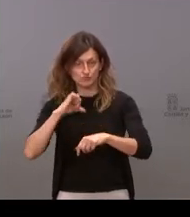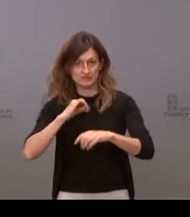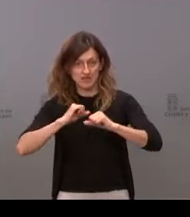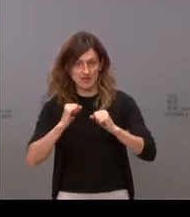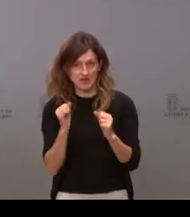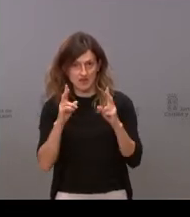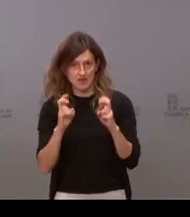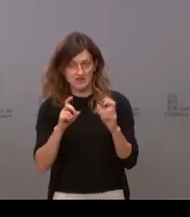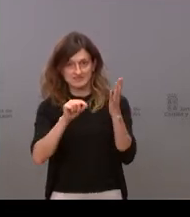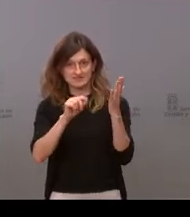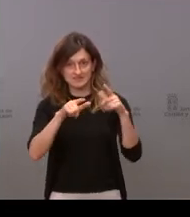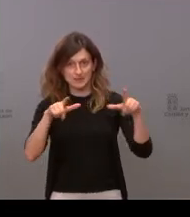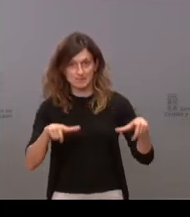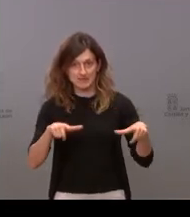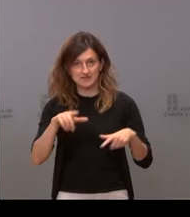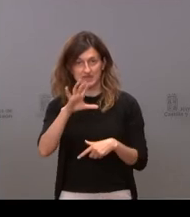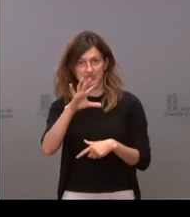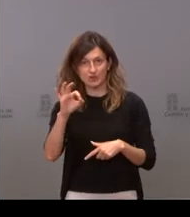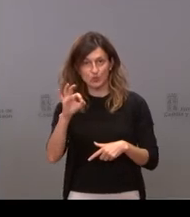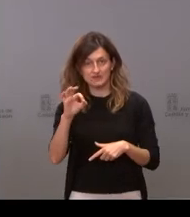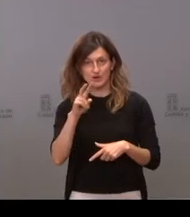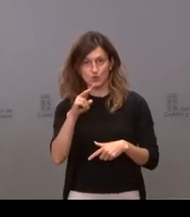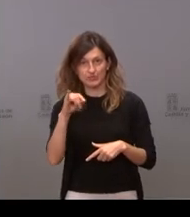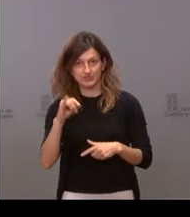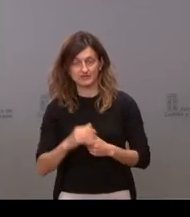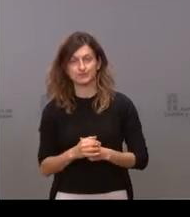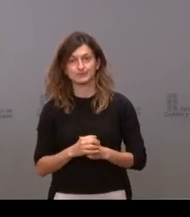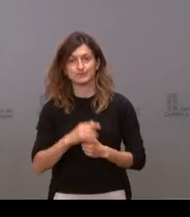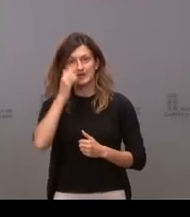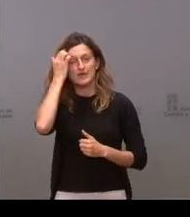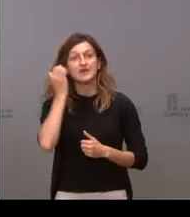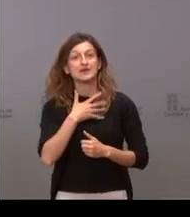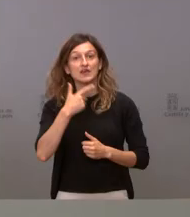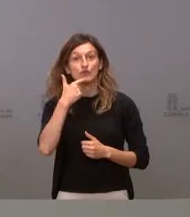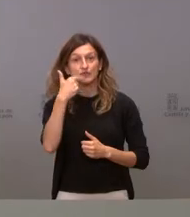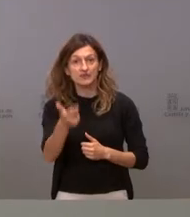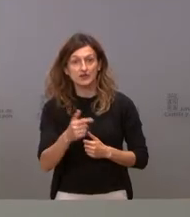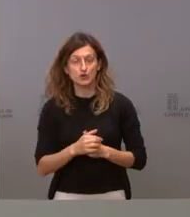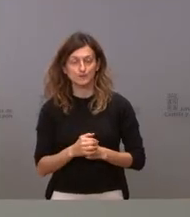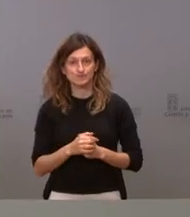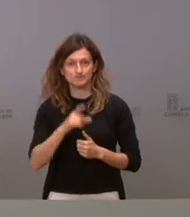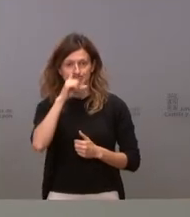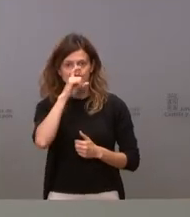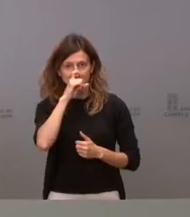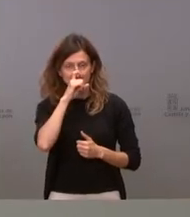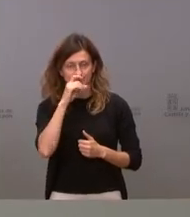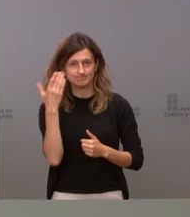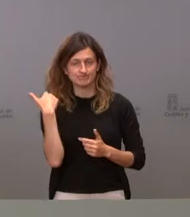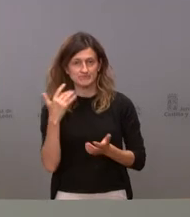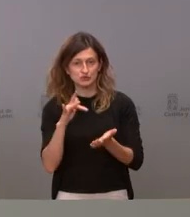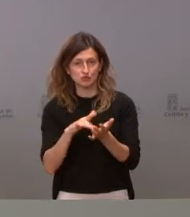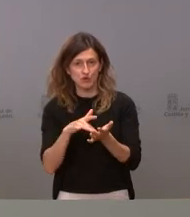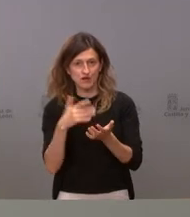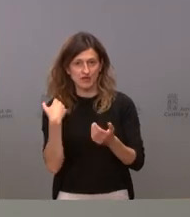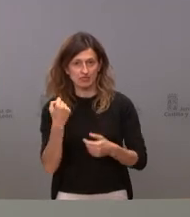60 en planta y 50 en críticos. Y aquí sí que quiero recordar algo que ha sucedido no hace mucho,